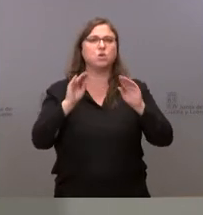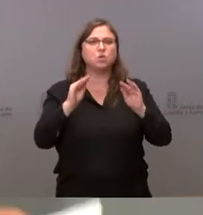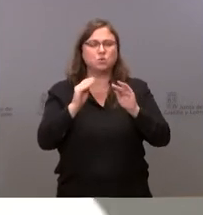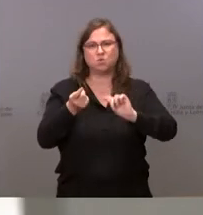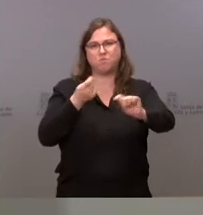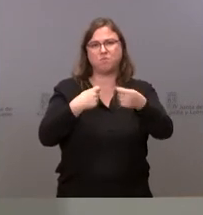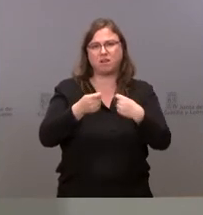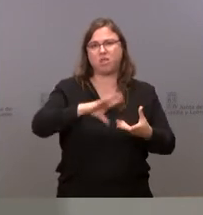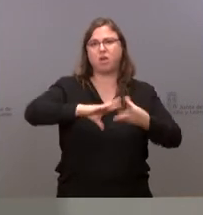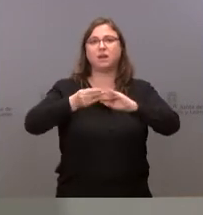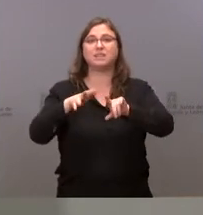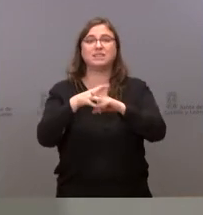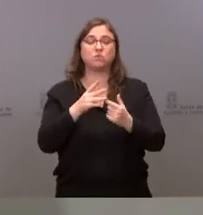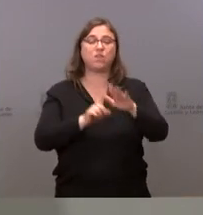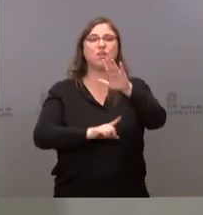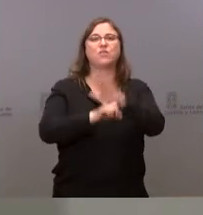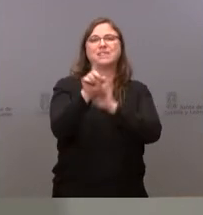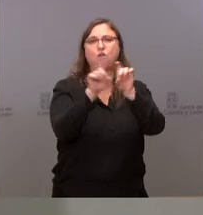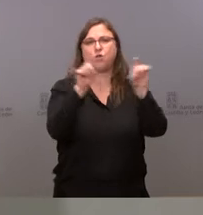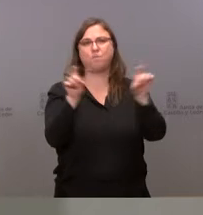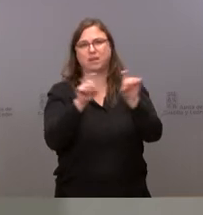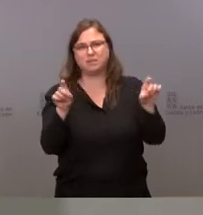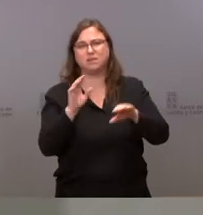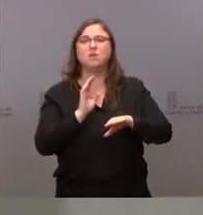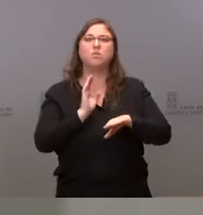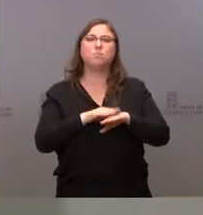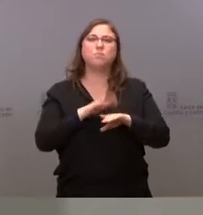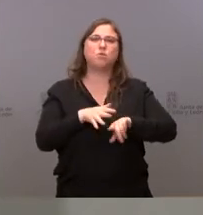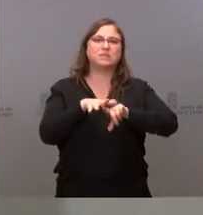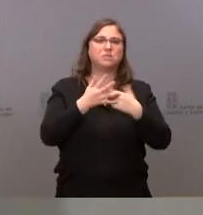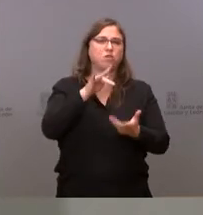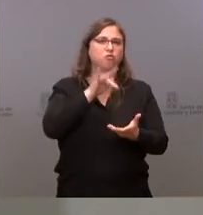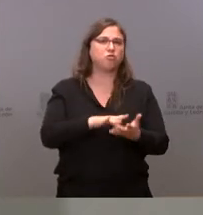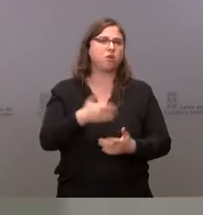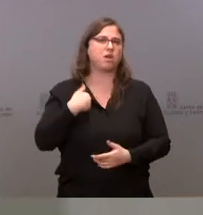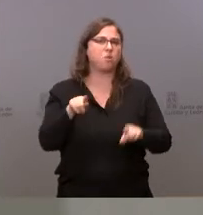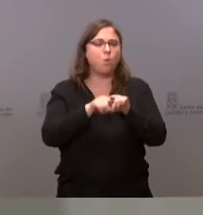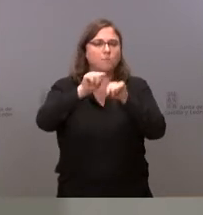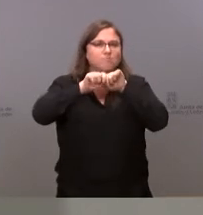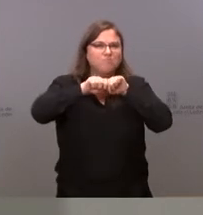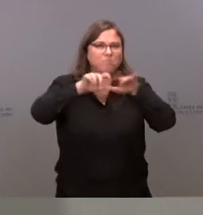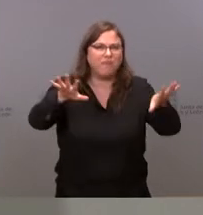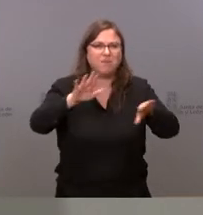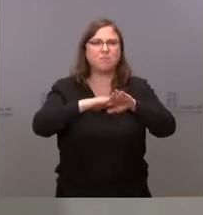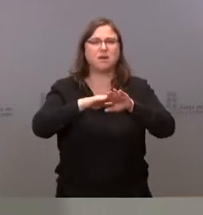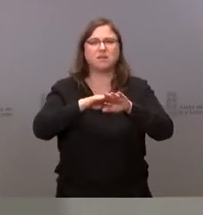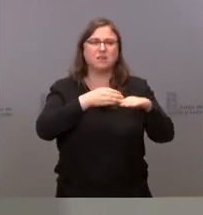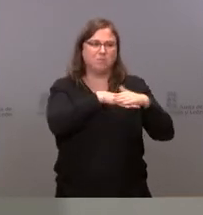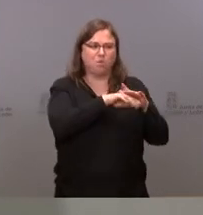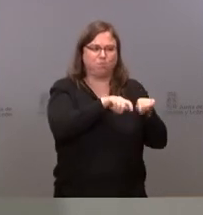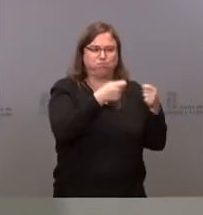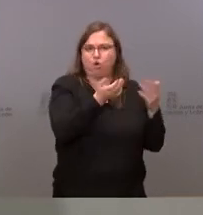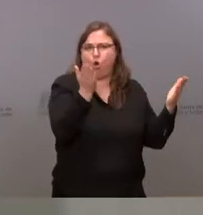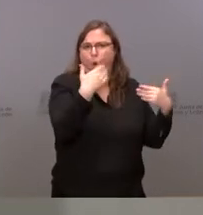mercado a las condiciones de desarrollo de la empresa, en las condiciones también que hemos vivido de pandemia y de ruptura de stocks en algunos